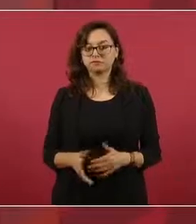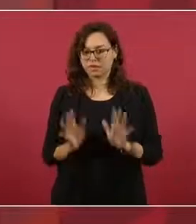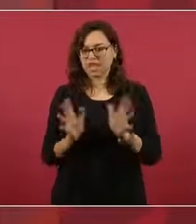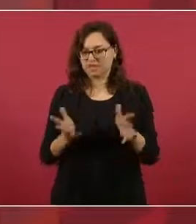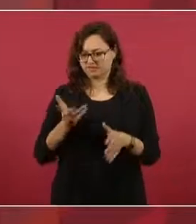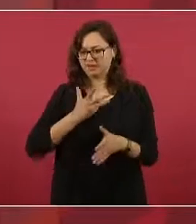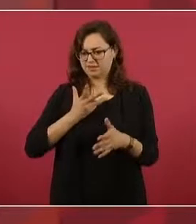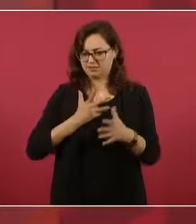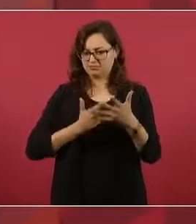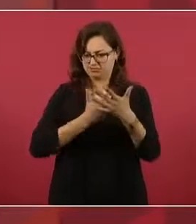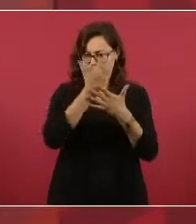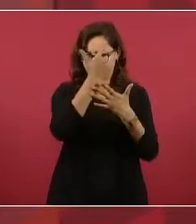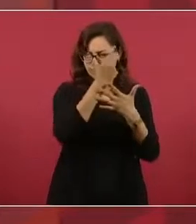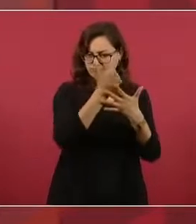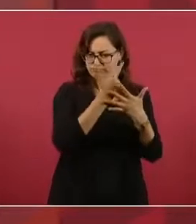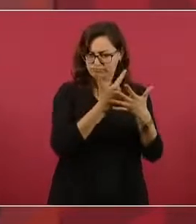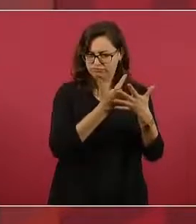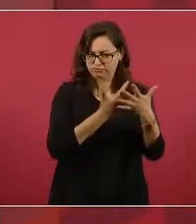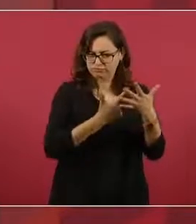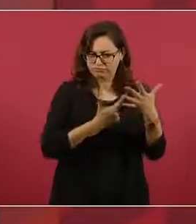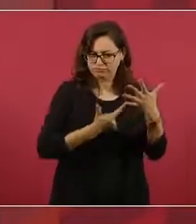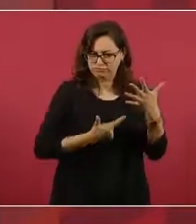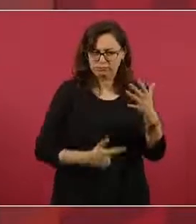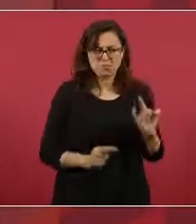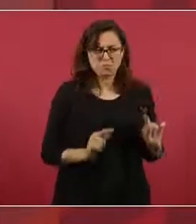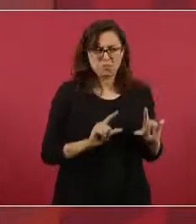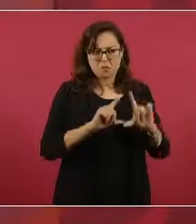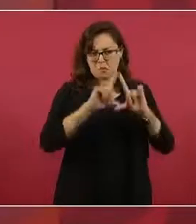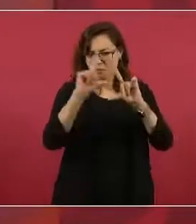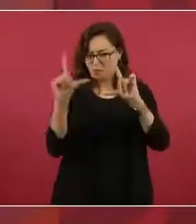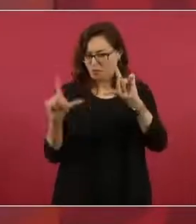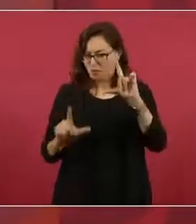de todos los bienes,